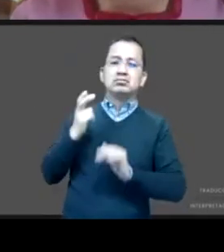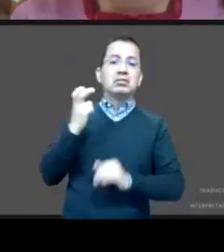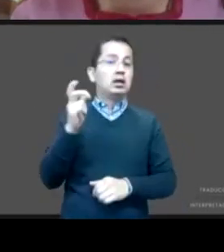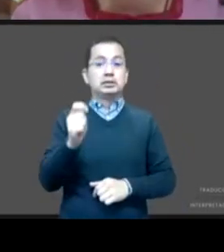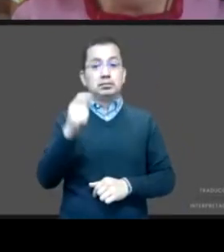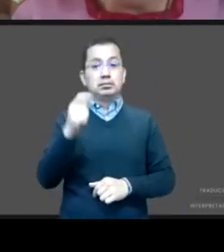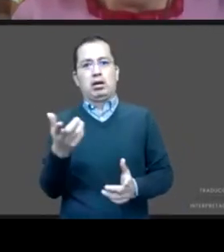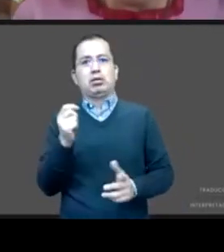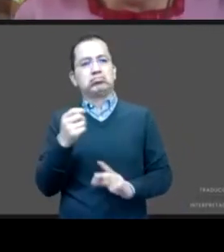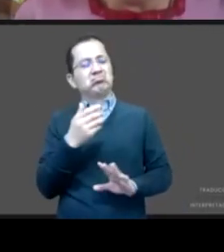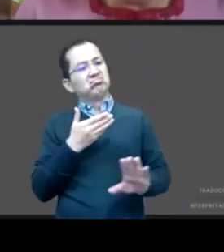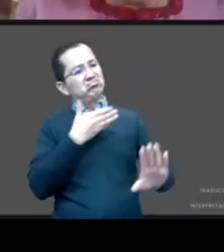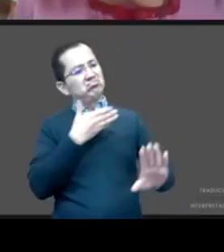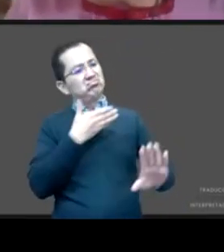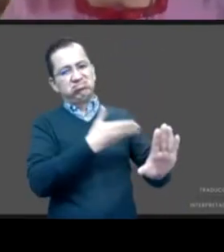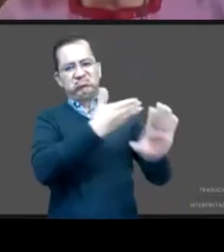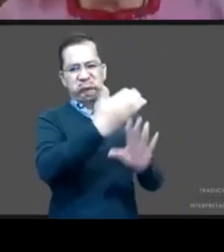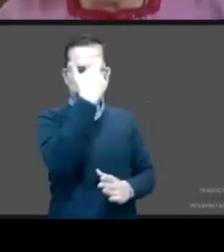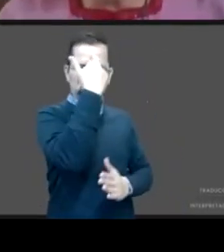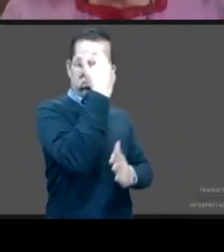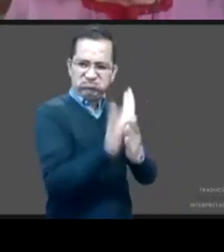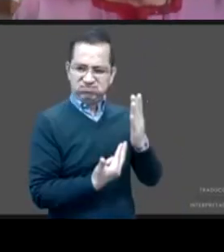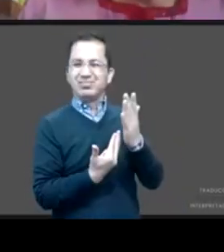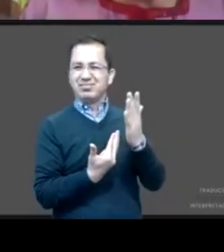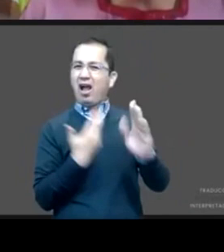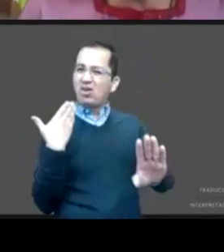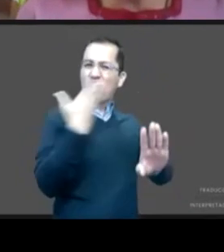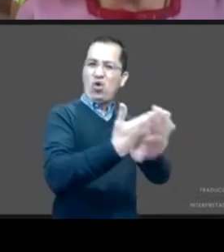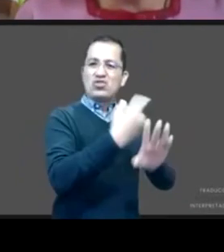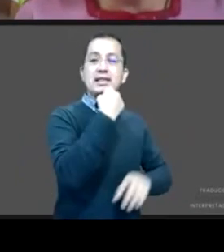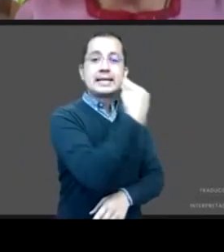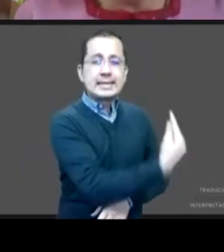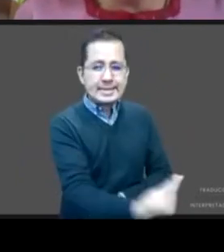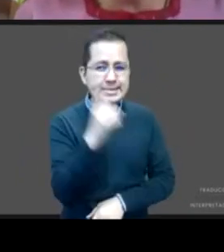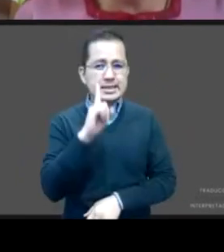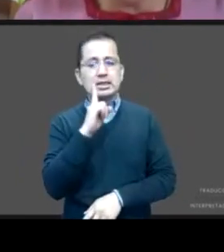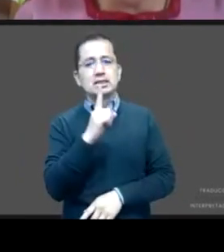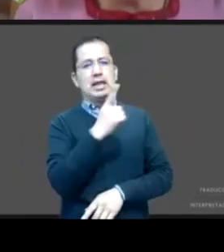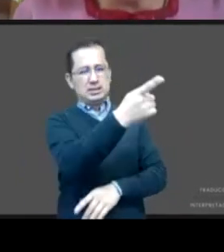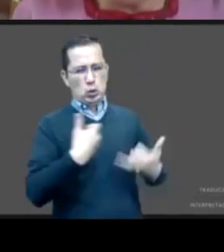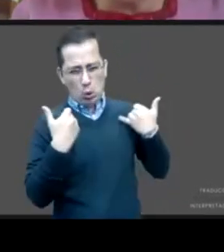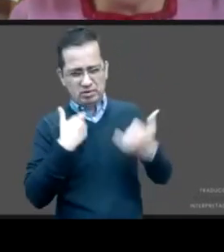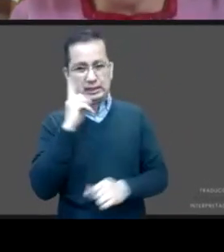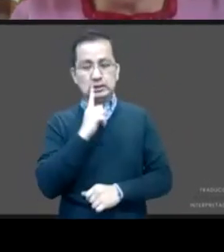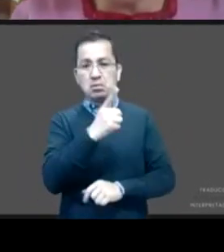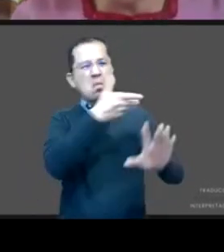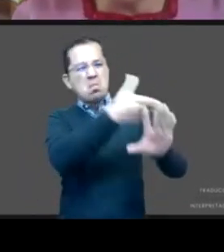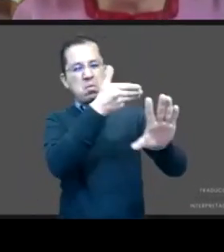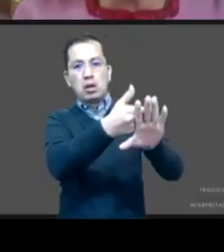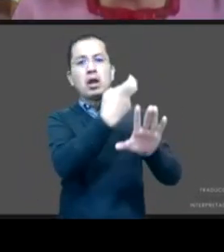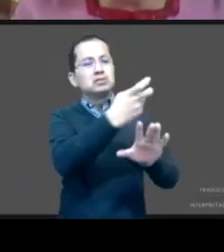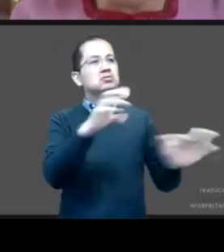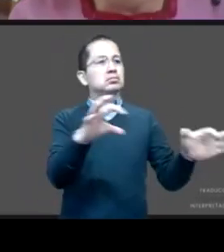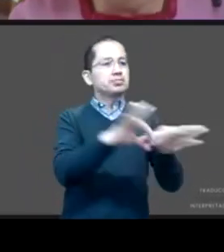violencia a niñas y adolescentes y su relación con los embarazos y las maternidades